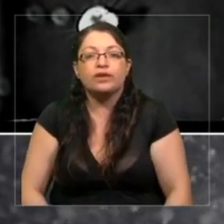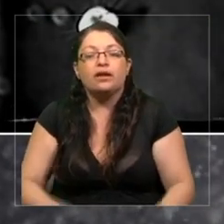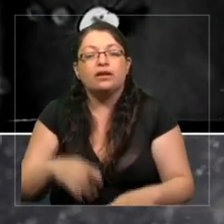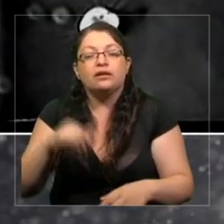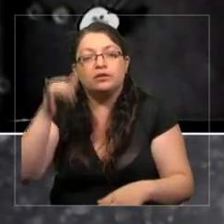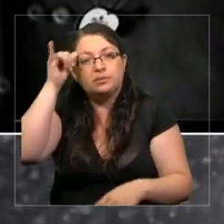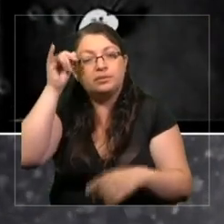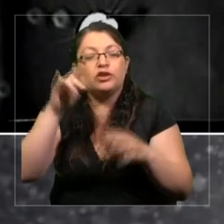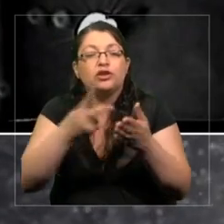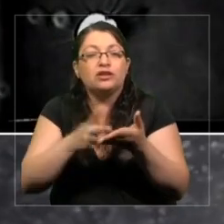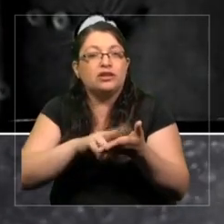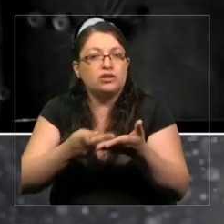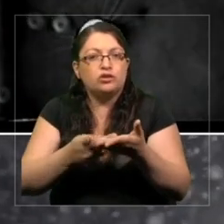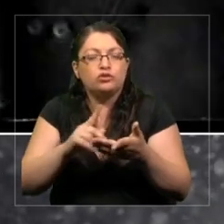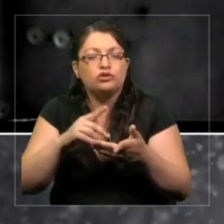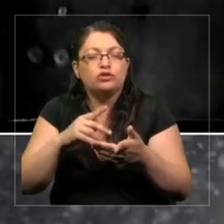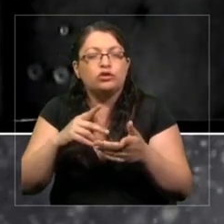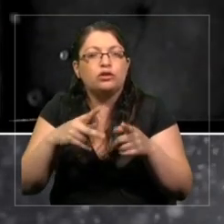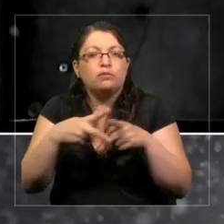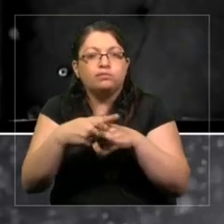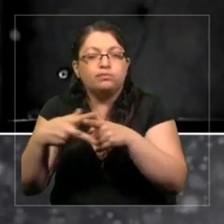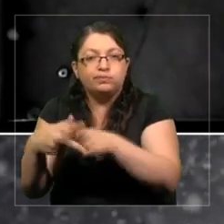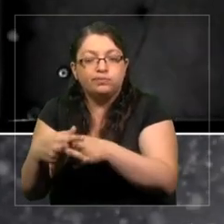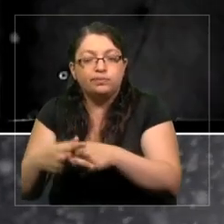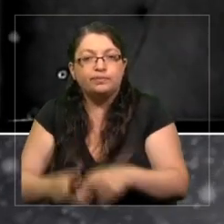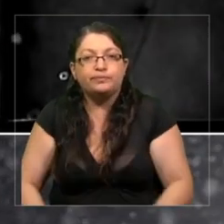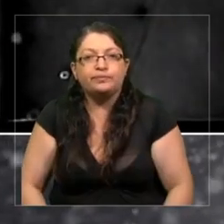pero la pueden capturar los organismos.